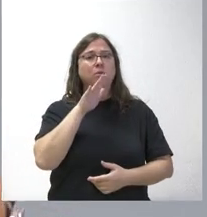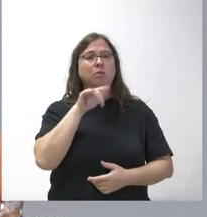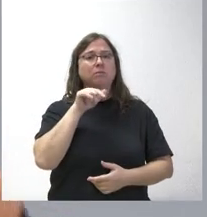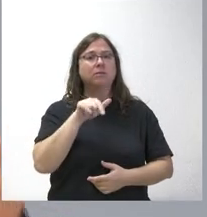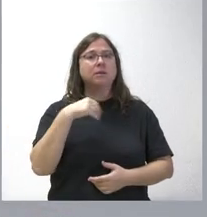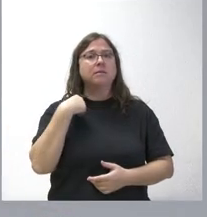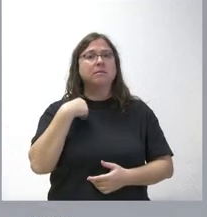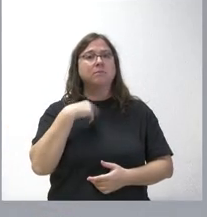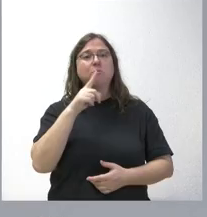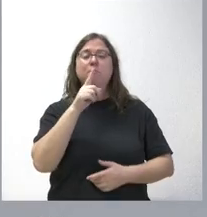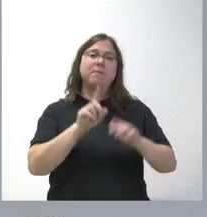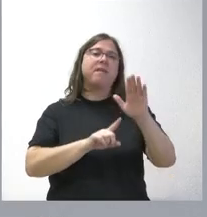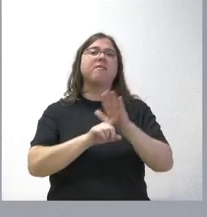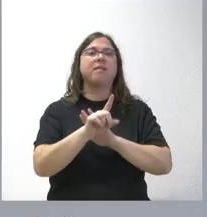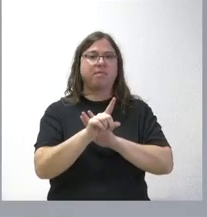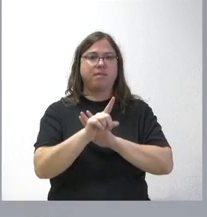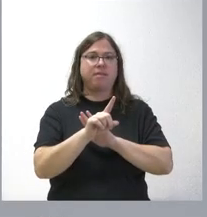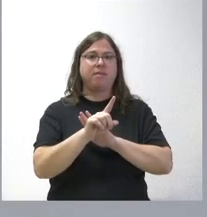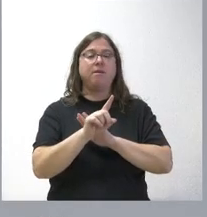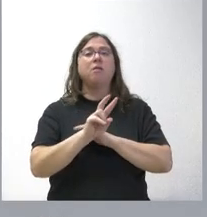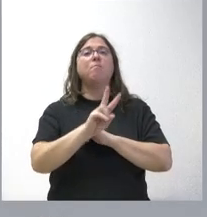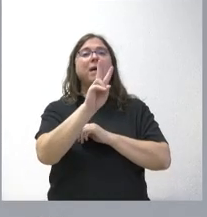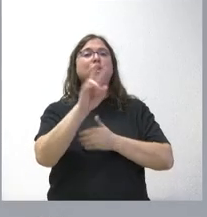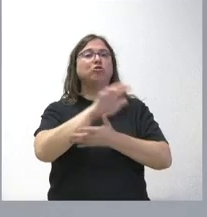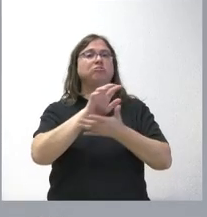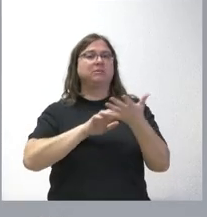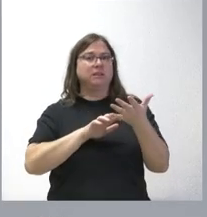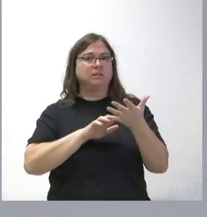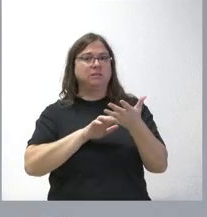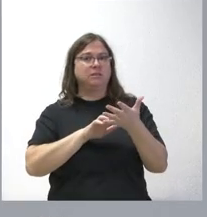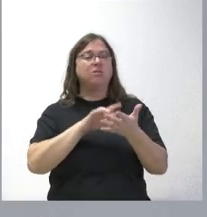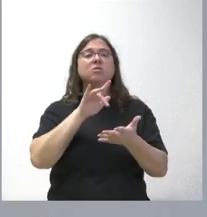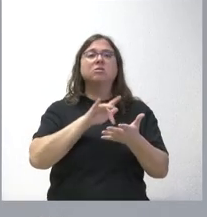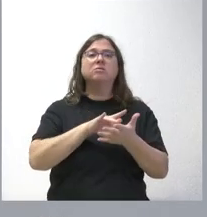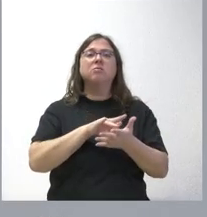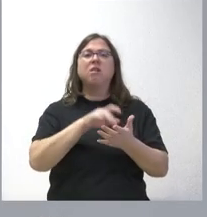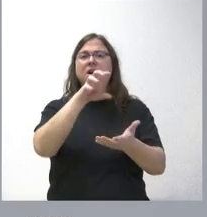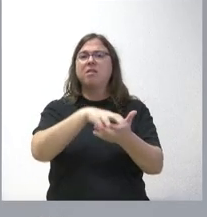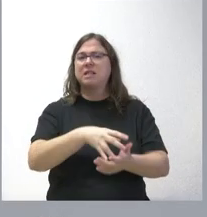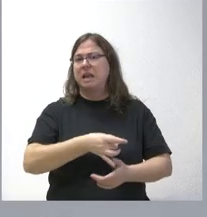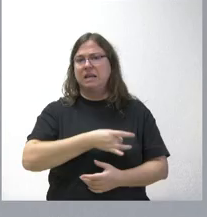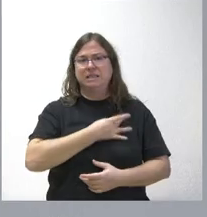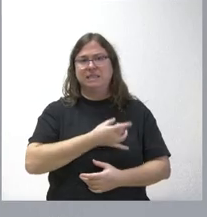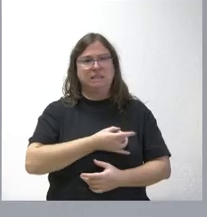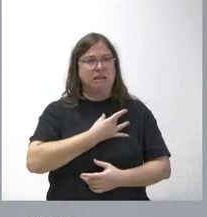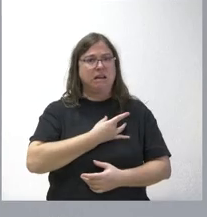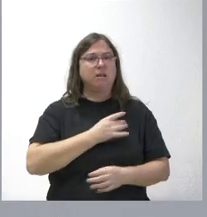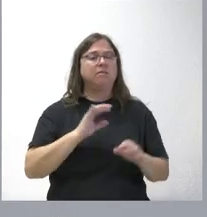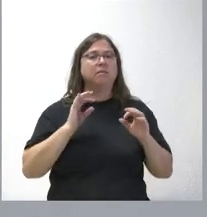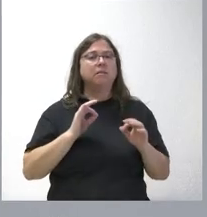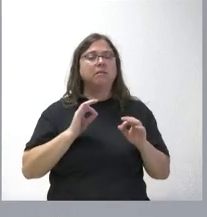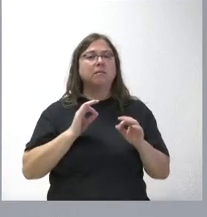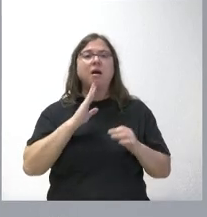ese primer avance en los dos textos normativos, se acordó con las centrales sindicales y así estas lo manifestaron la